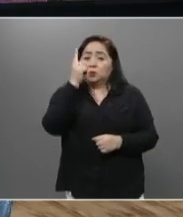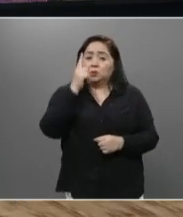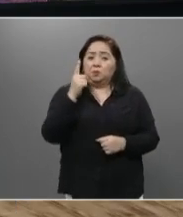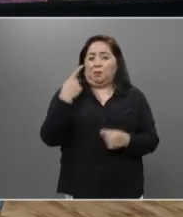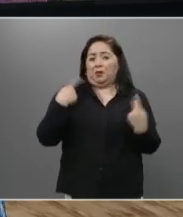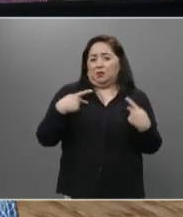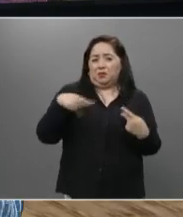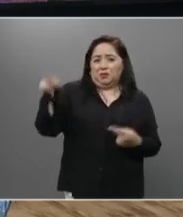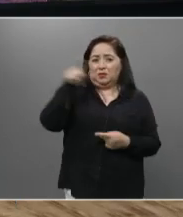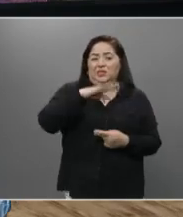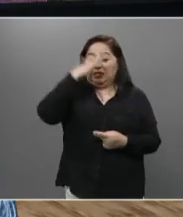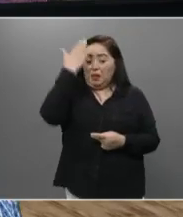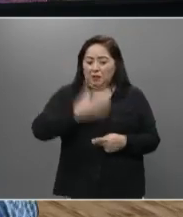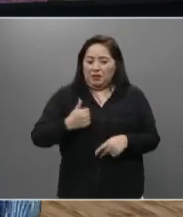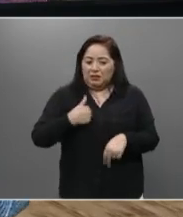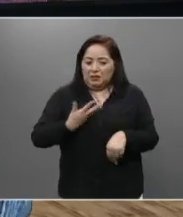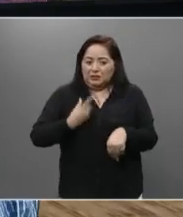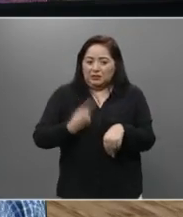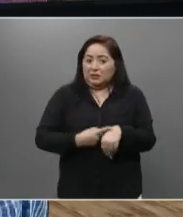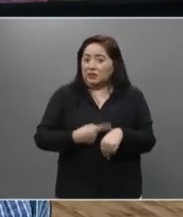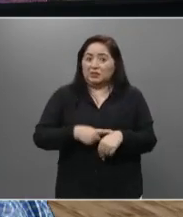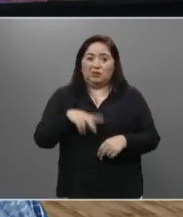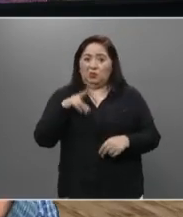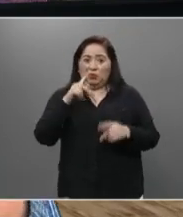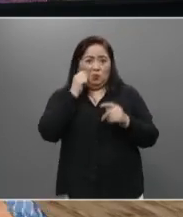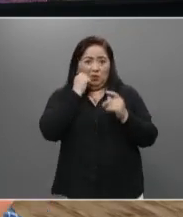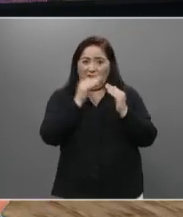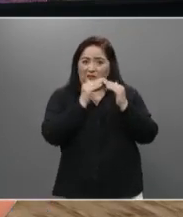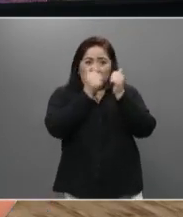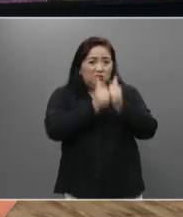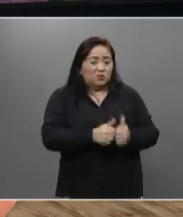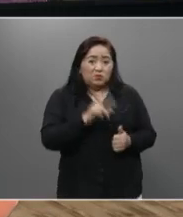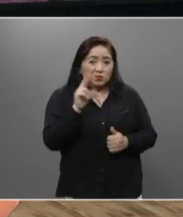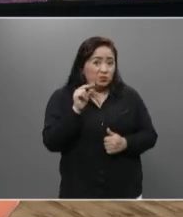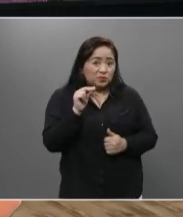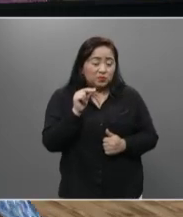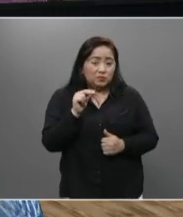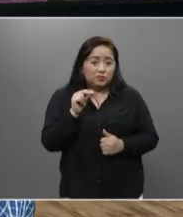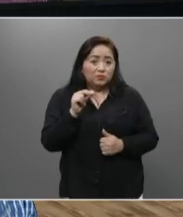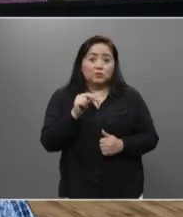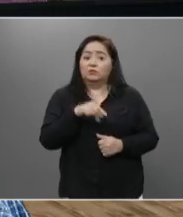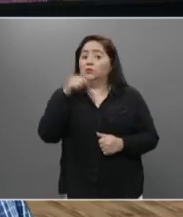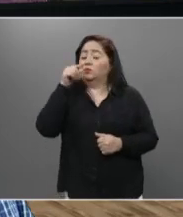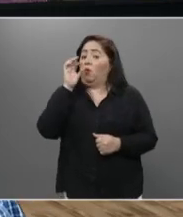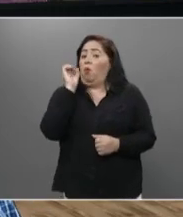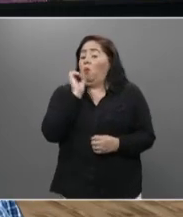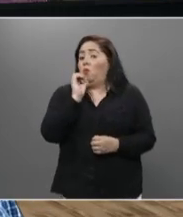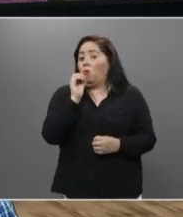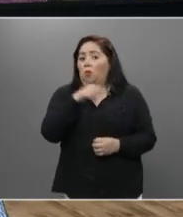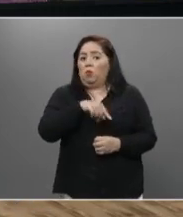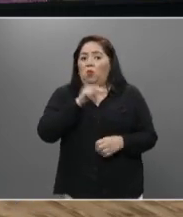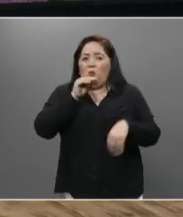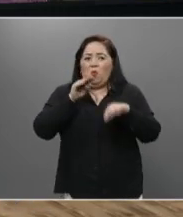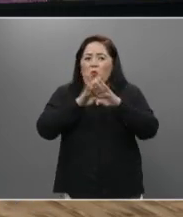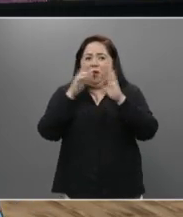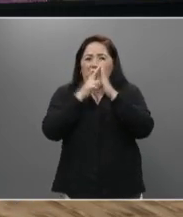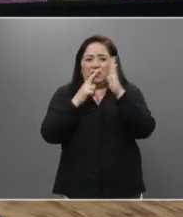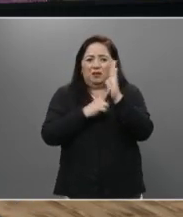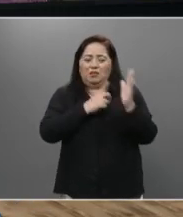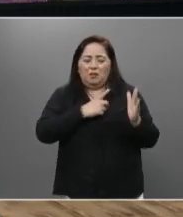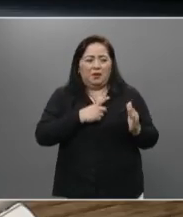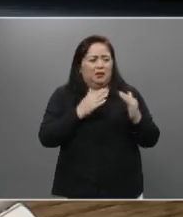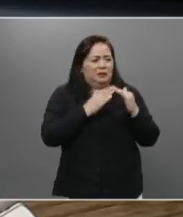poblano se sabe infectado y no se queda en casa y no cumple con el